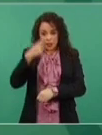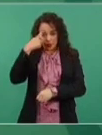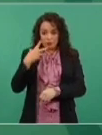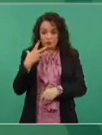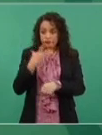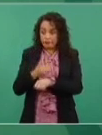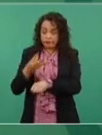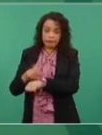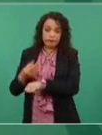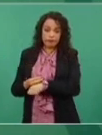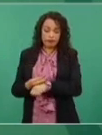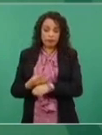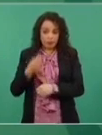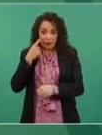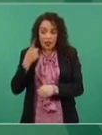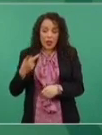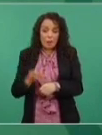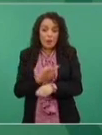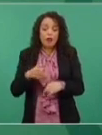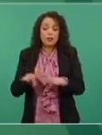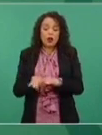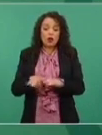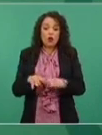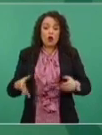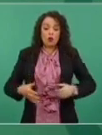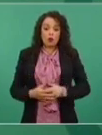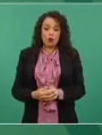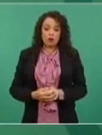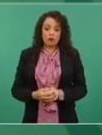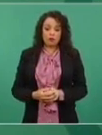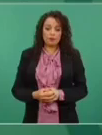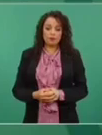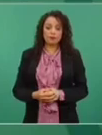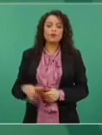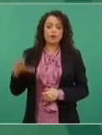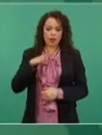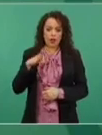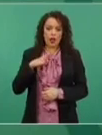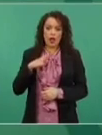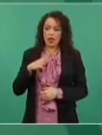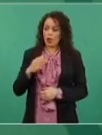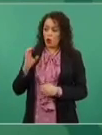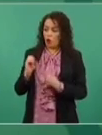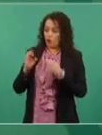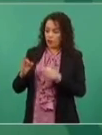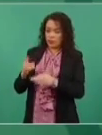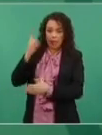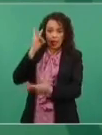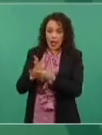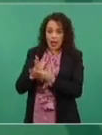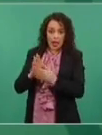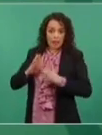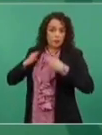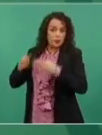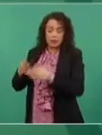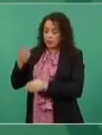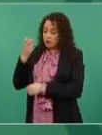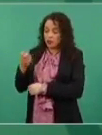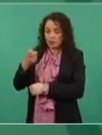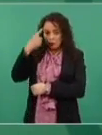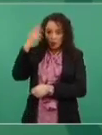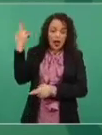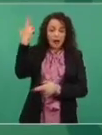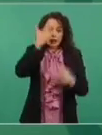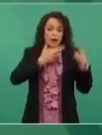debe de actuar, hay una oficina para esto, para verificar